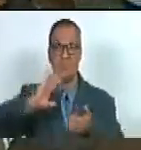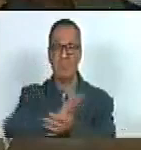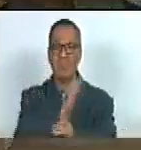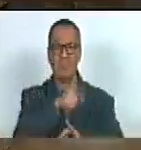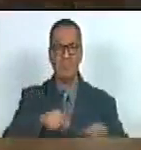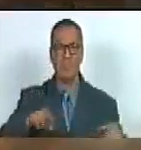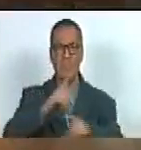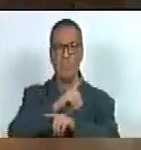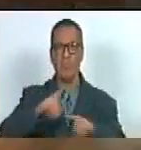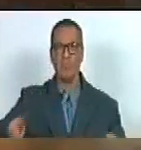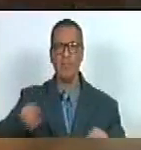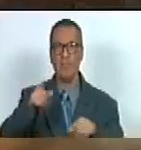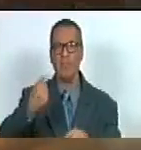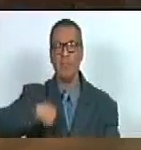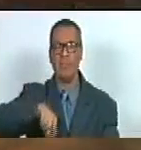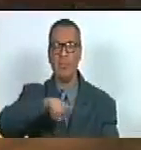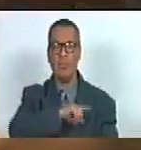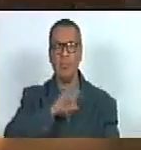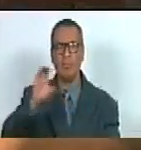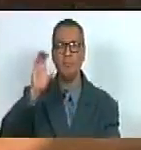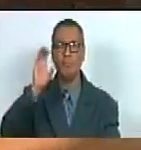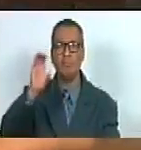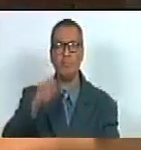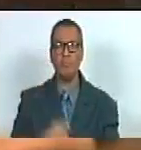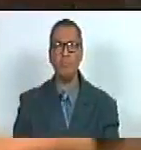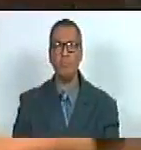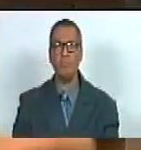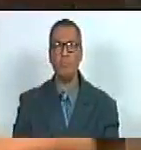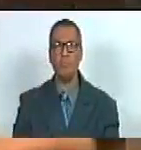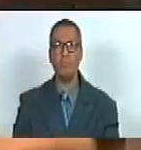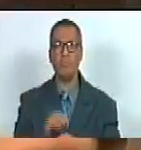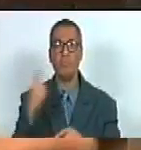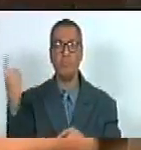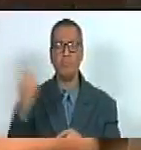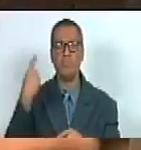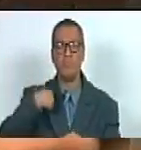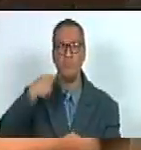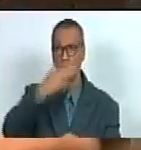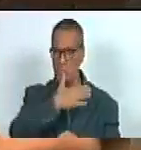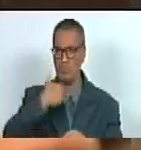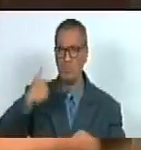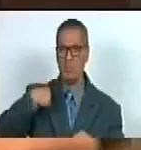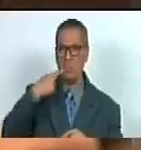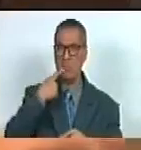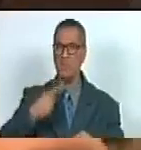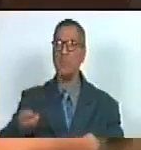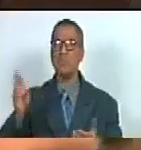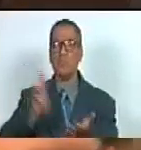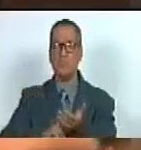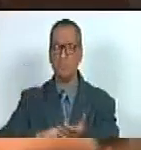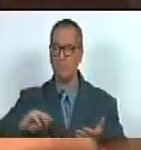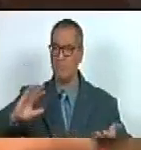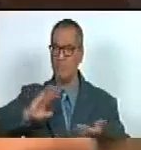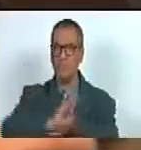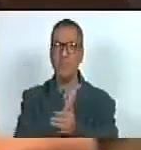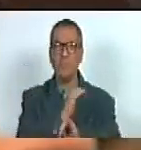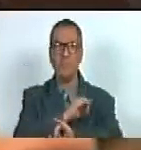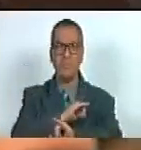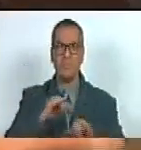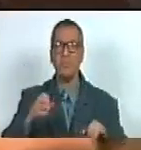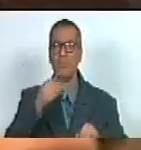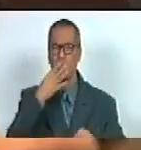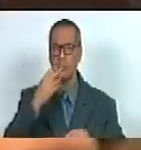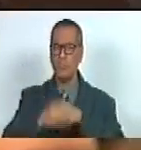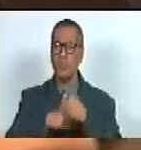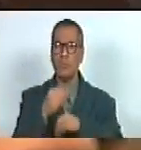democracia de nuestro país que cada vez que pretendan violar todo lo bueno